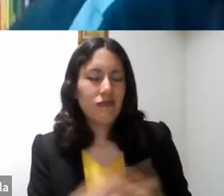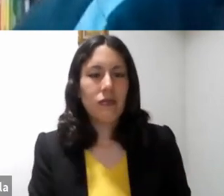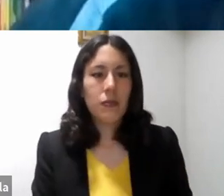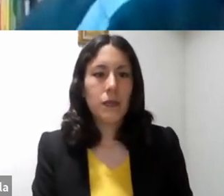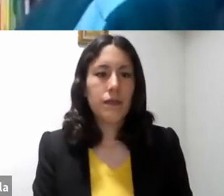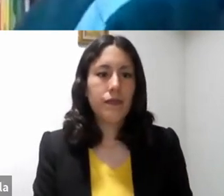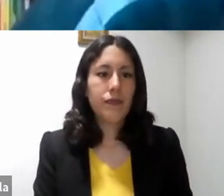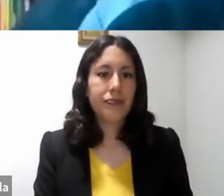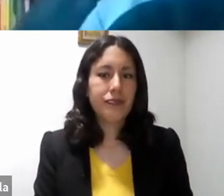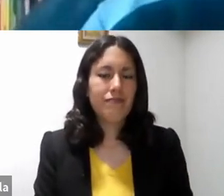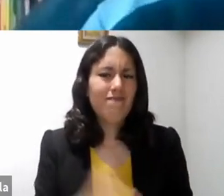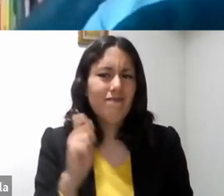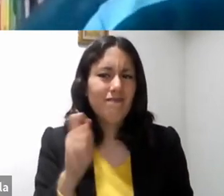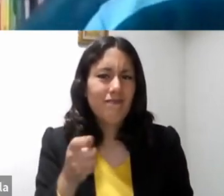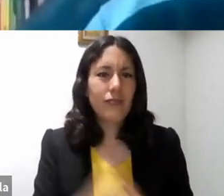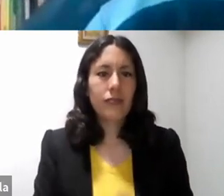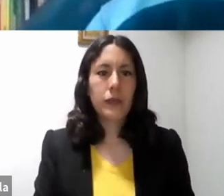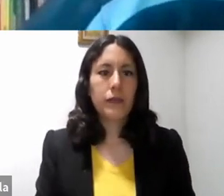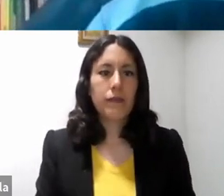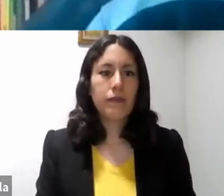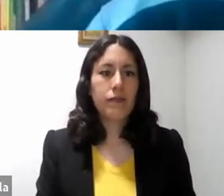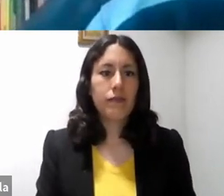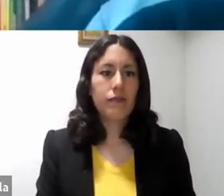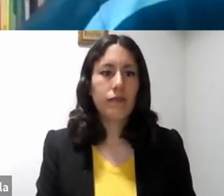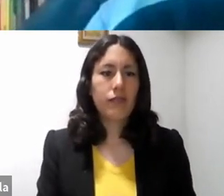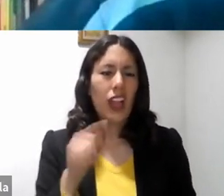simbolizando un poco, ¿verdad?, esa miseria en la que se encontraba.